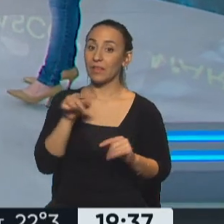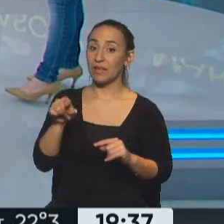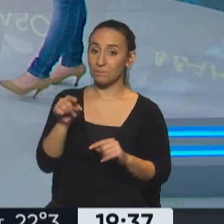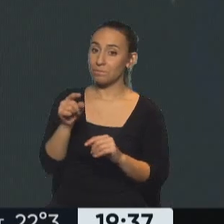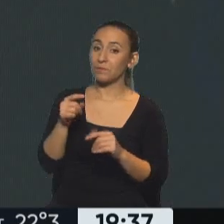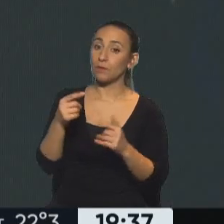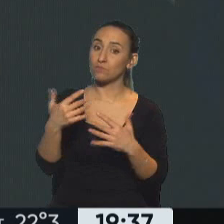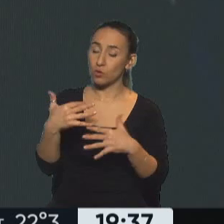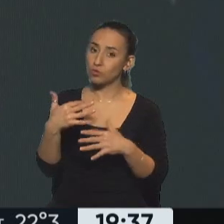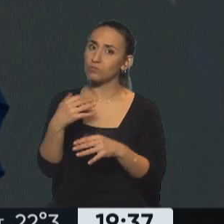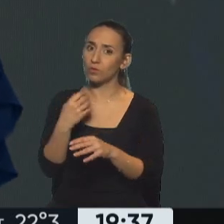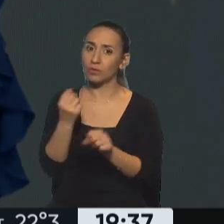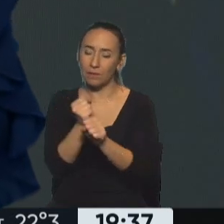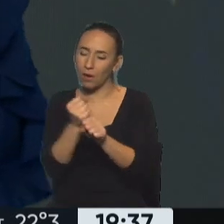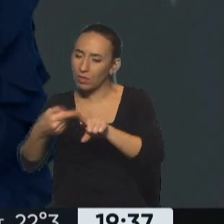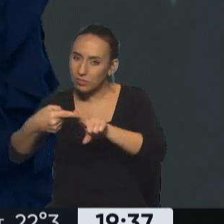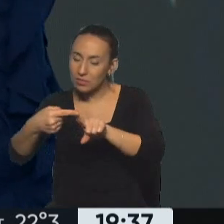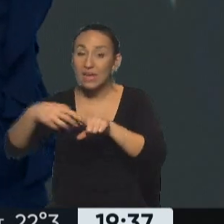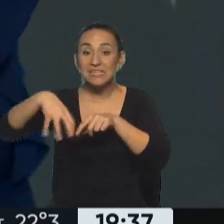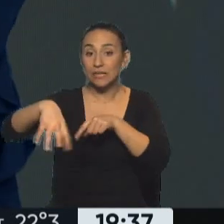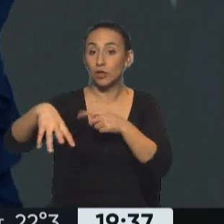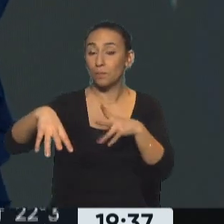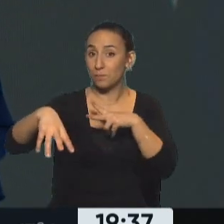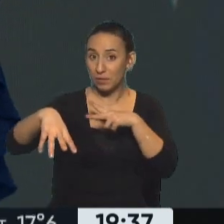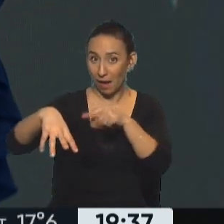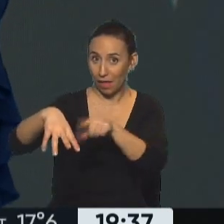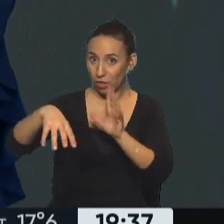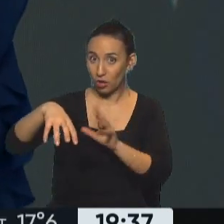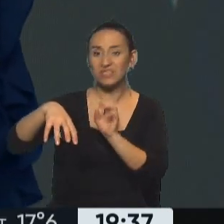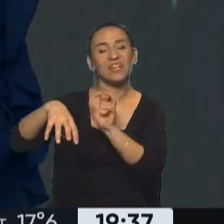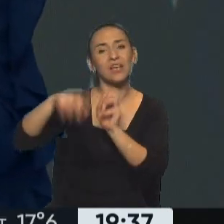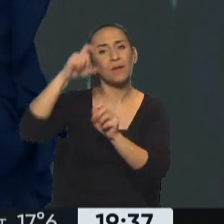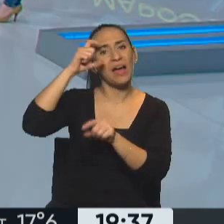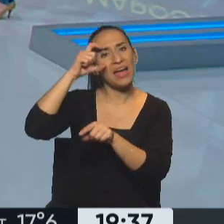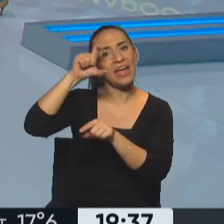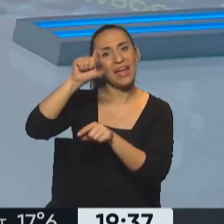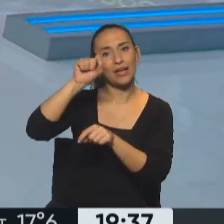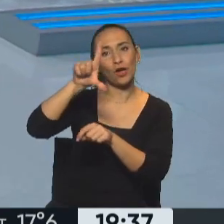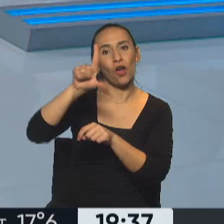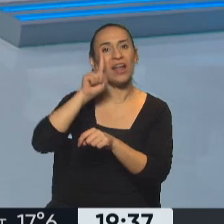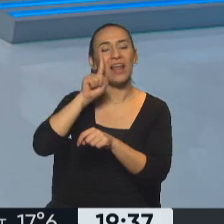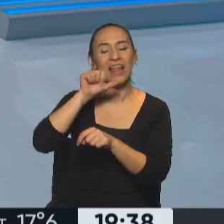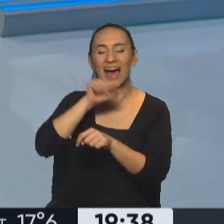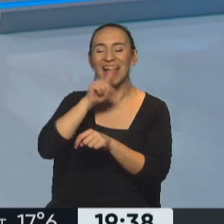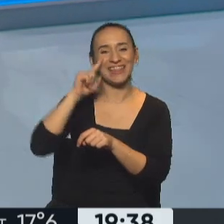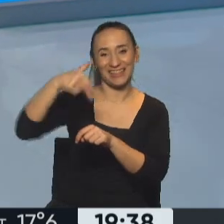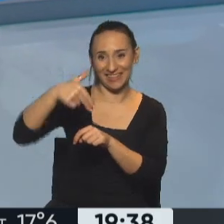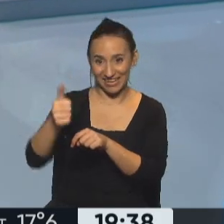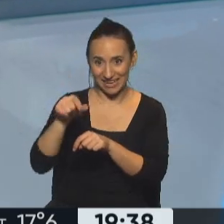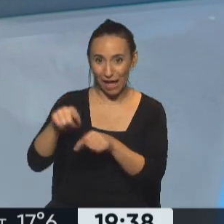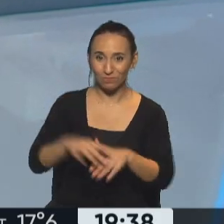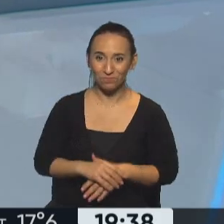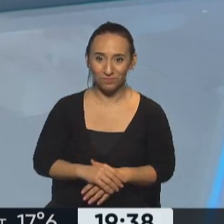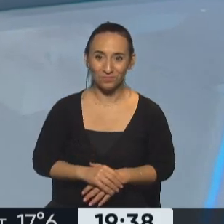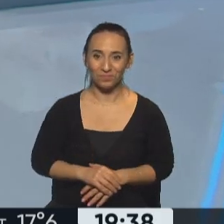como todos en el sector privado, en la consultora Ecolatina. Así que, bueno... Ah, ellos son de Ecolatina. Marco La Baña venía de Ecolatina. mira.